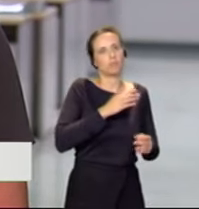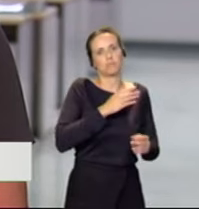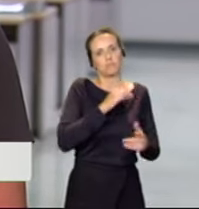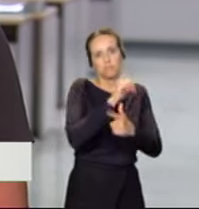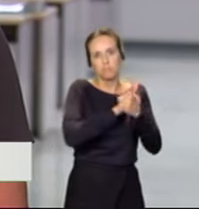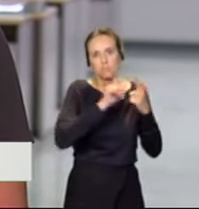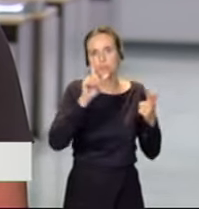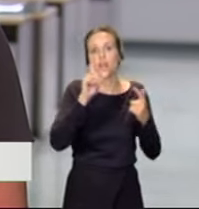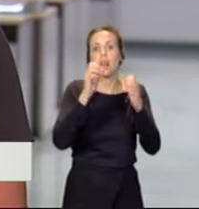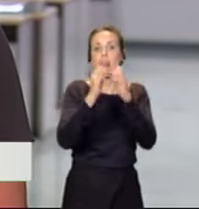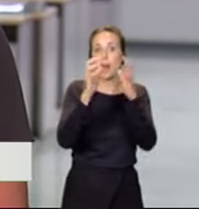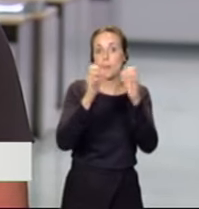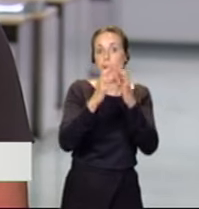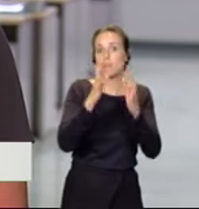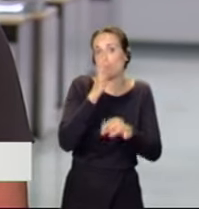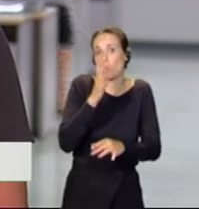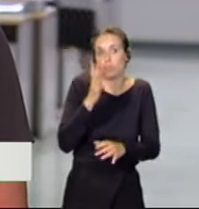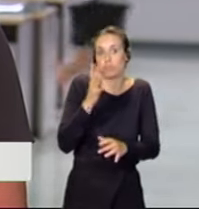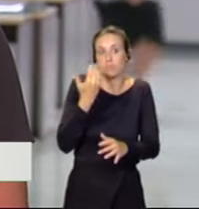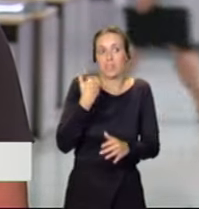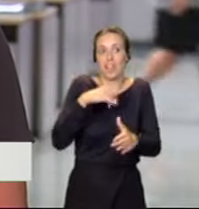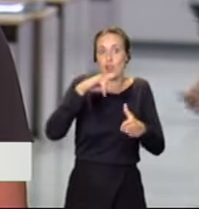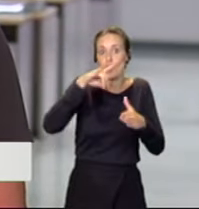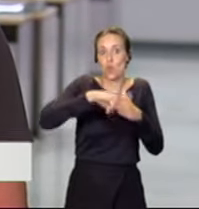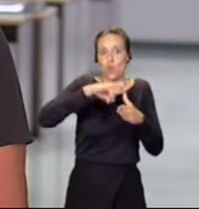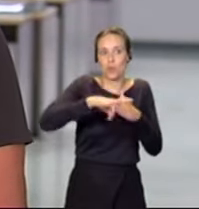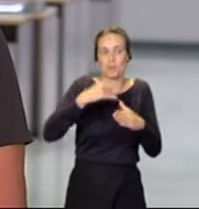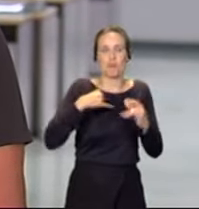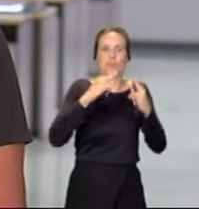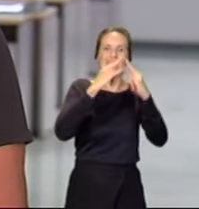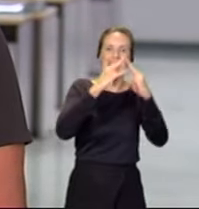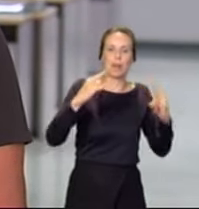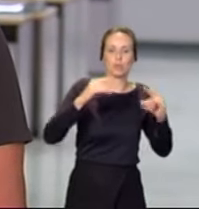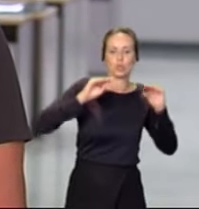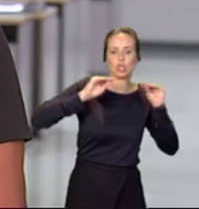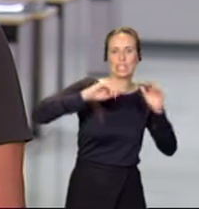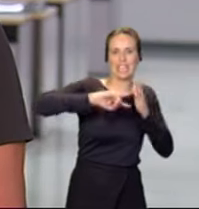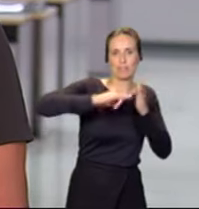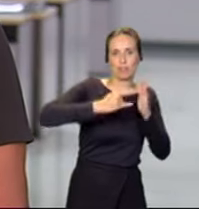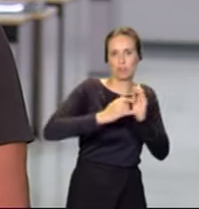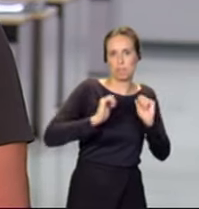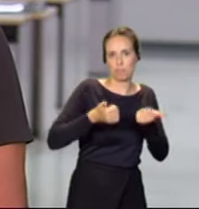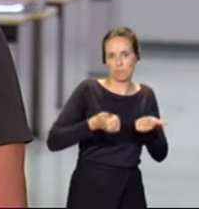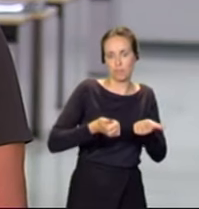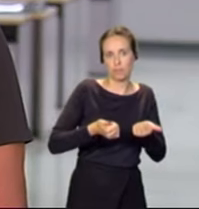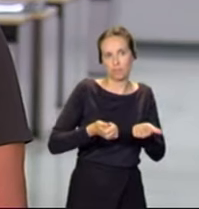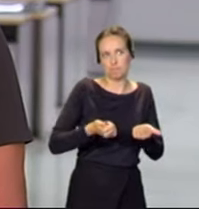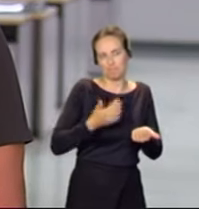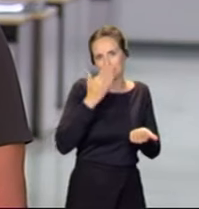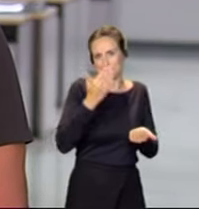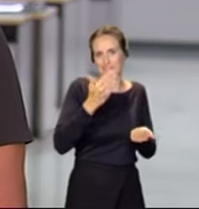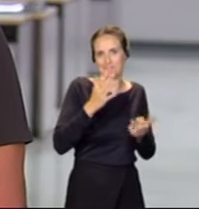el lunes comenzamos lo que es el campus de tecnificación, que la verdad es que tenemos muchas ganas del